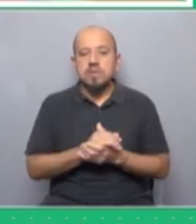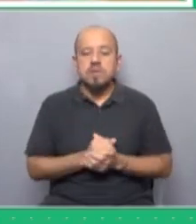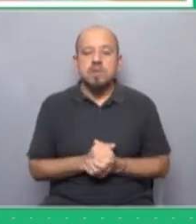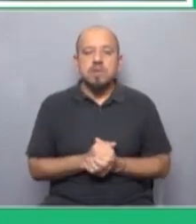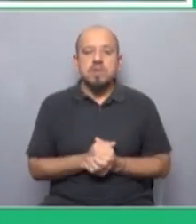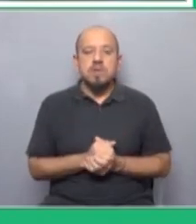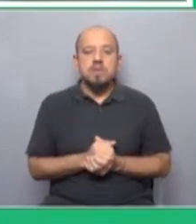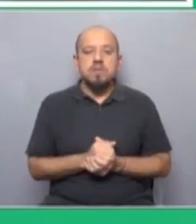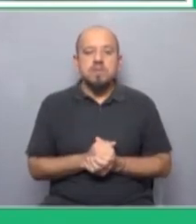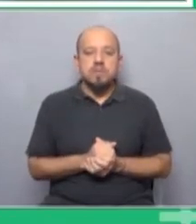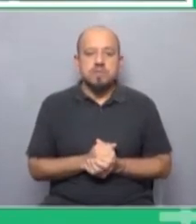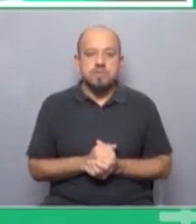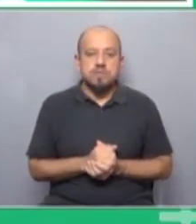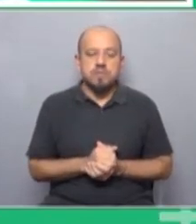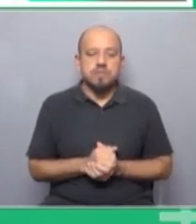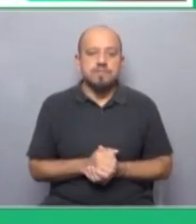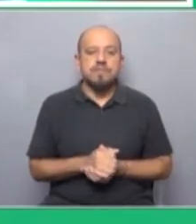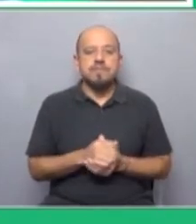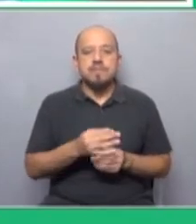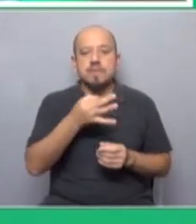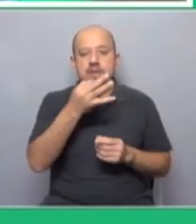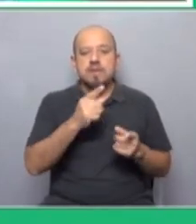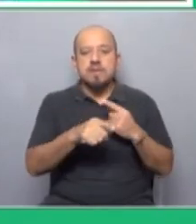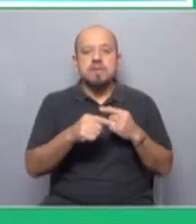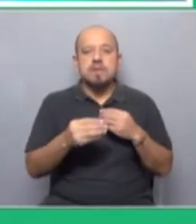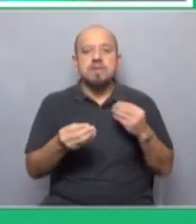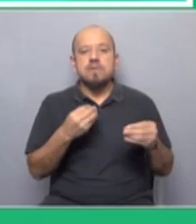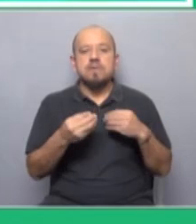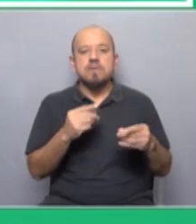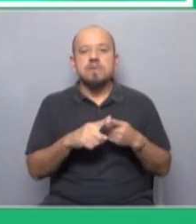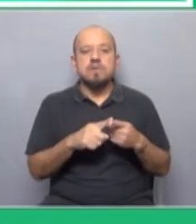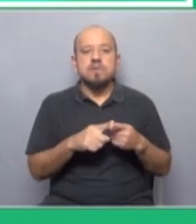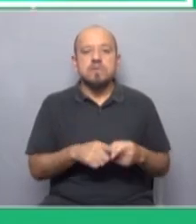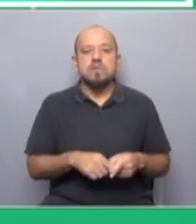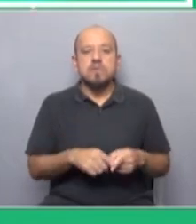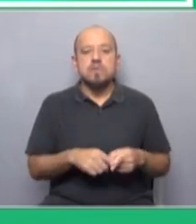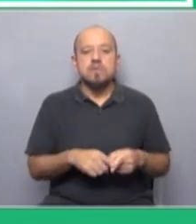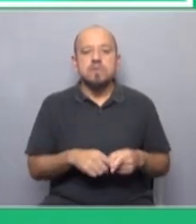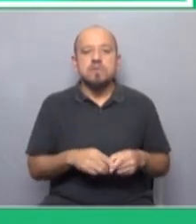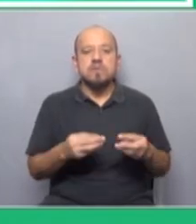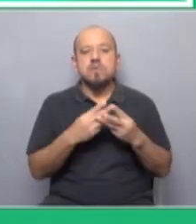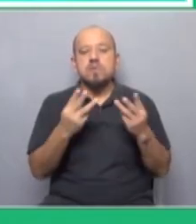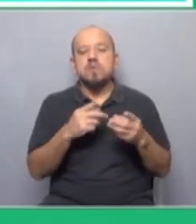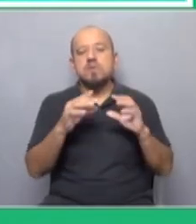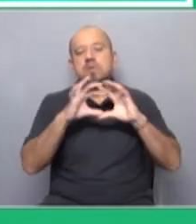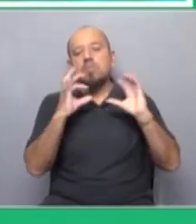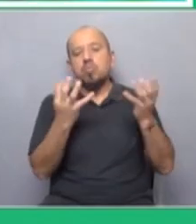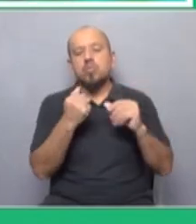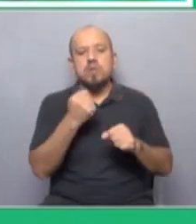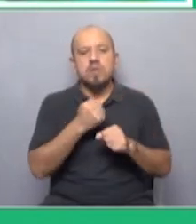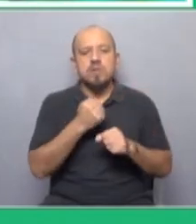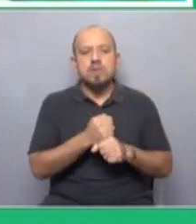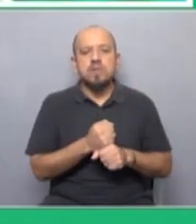Jordania se nos termina el tiempo en apenas un minuto se habla mucho de flexibilización en el continente en general en el mundo en el mundo del trabajo